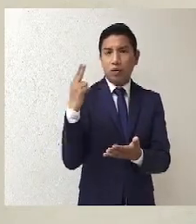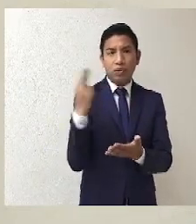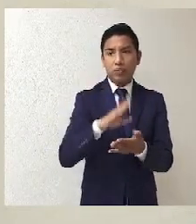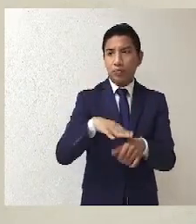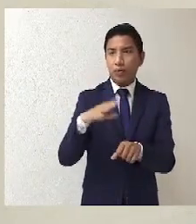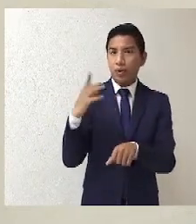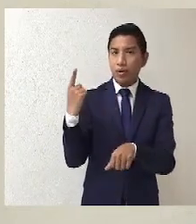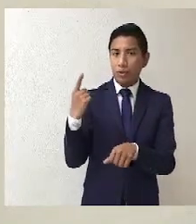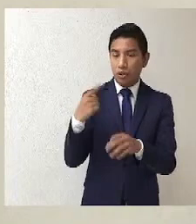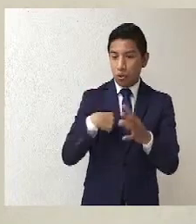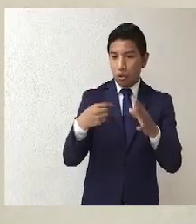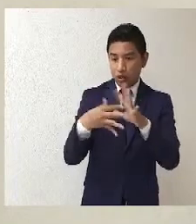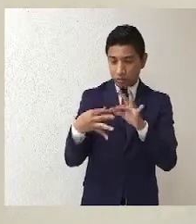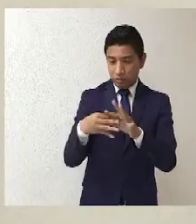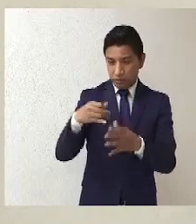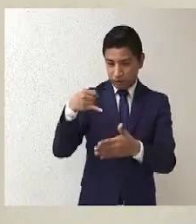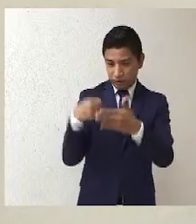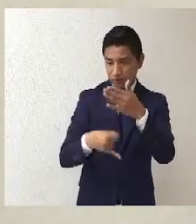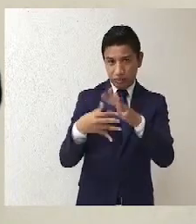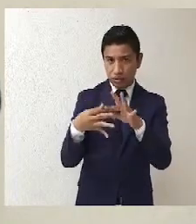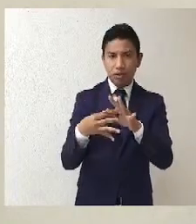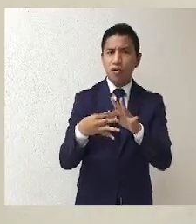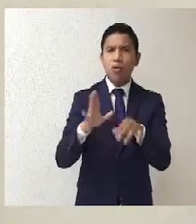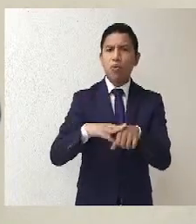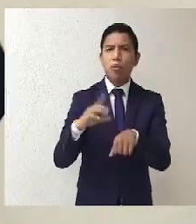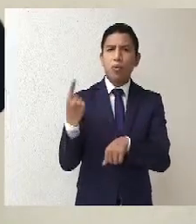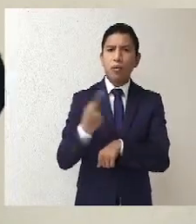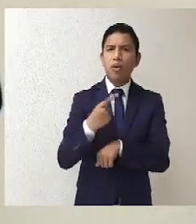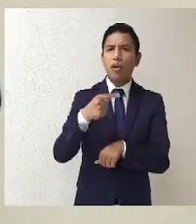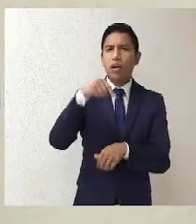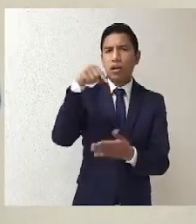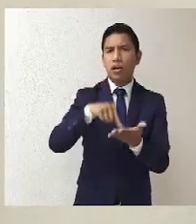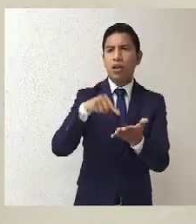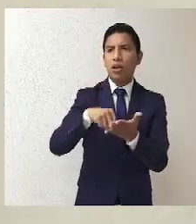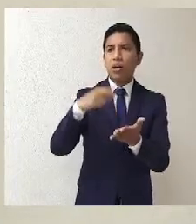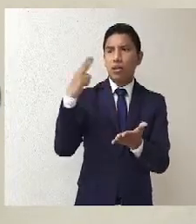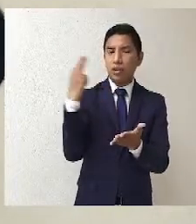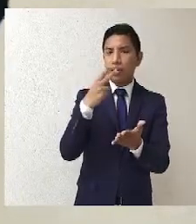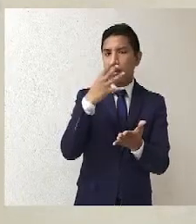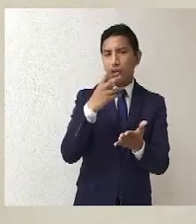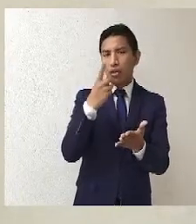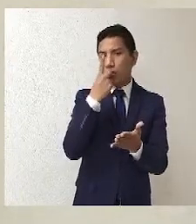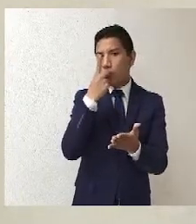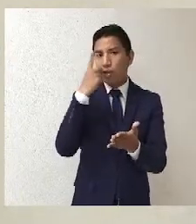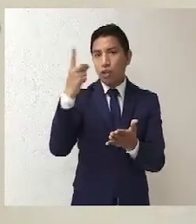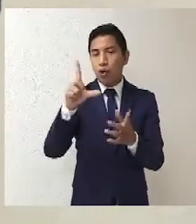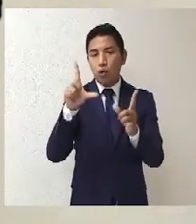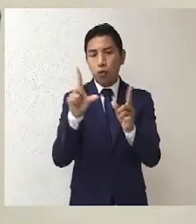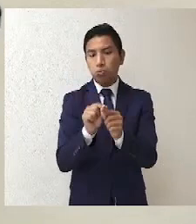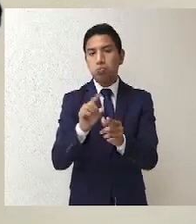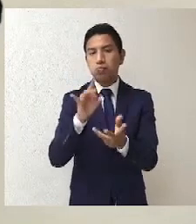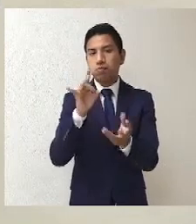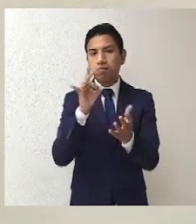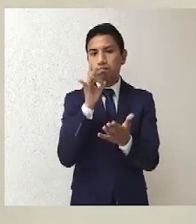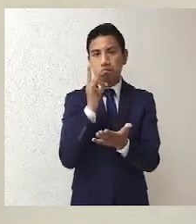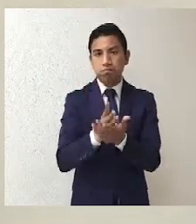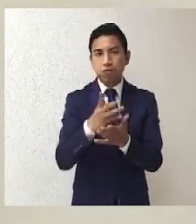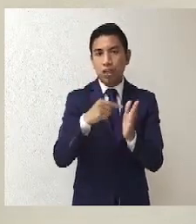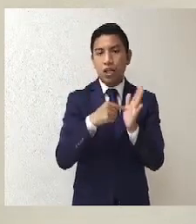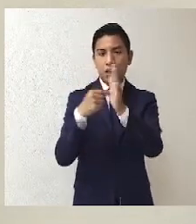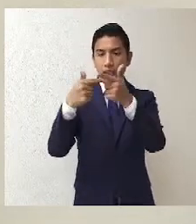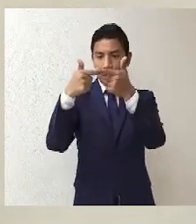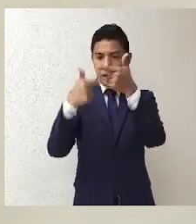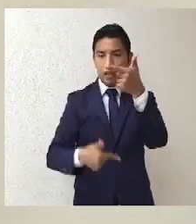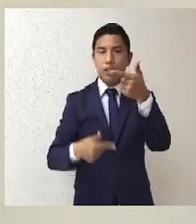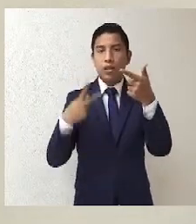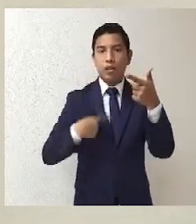la convocatoria solamente hacía alusión a la obligación de presentar la lista